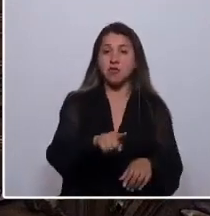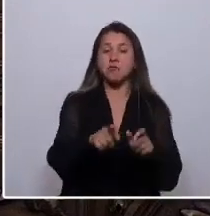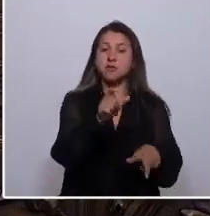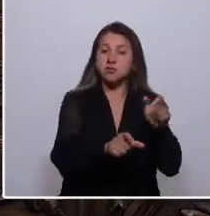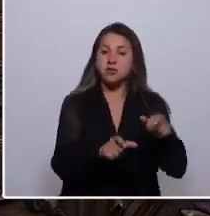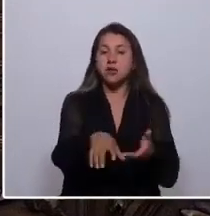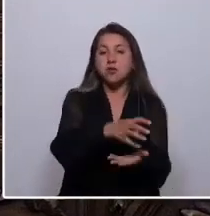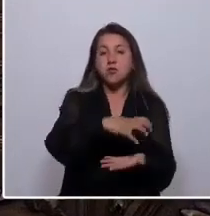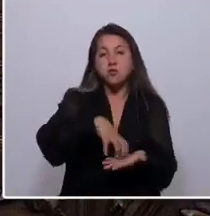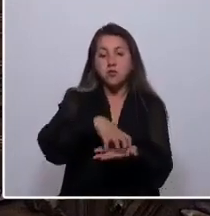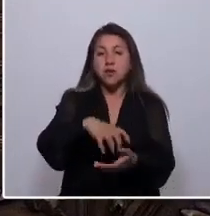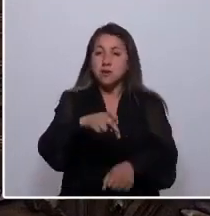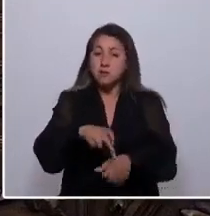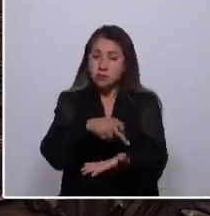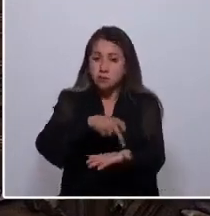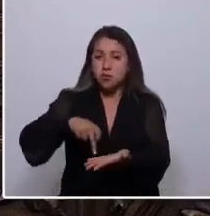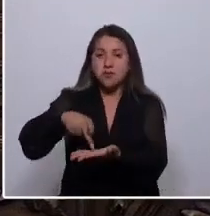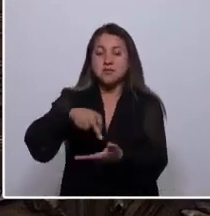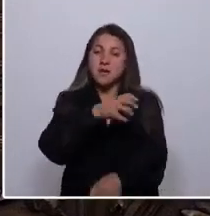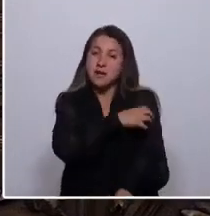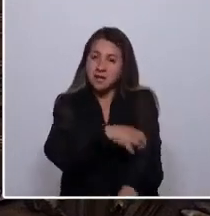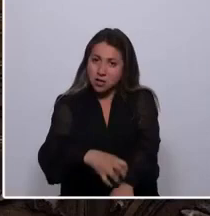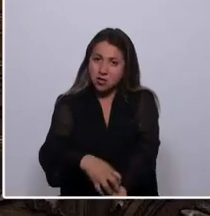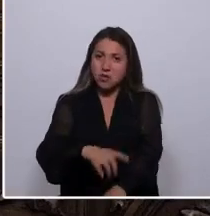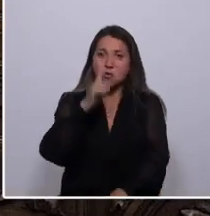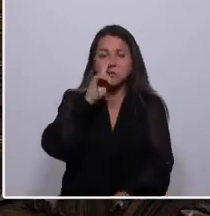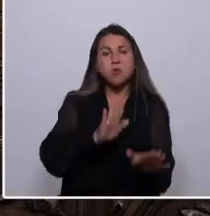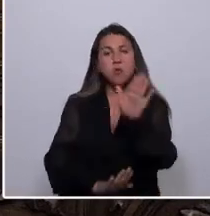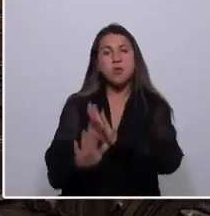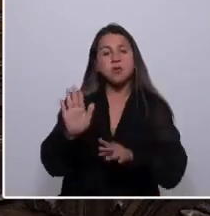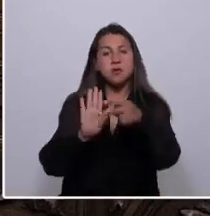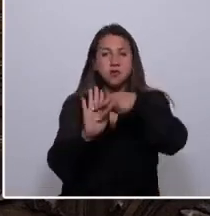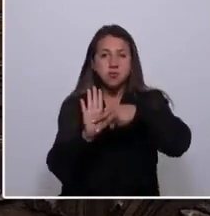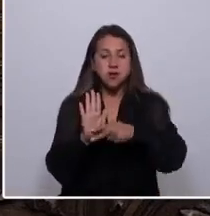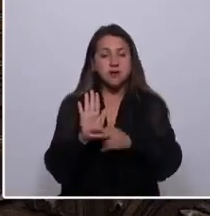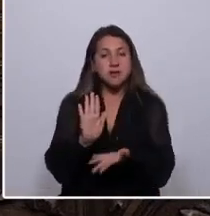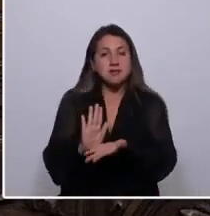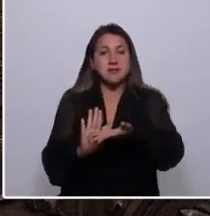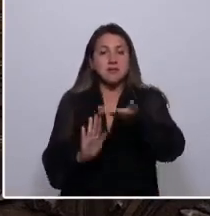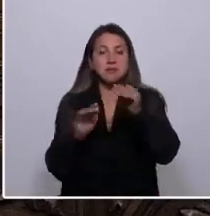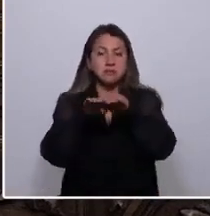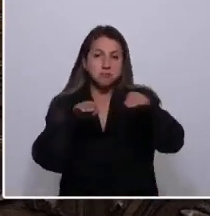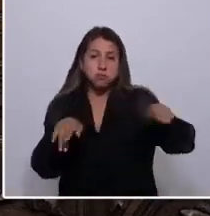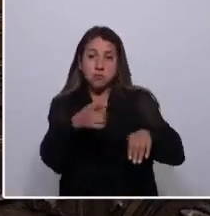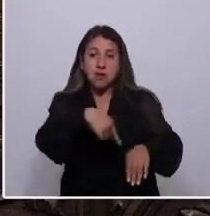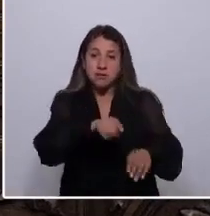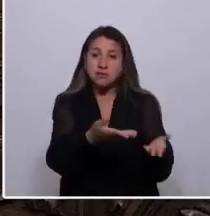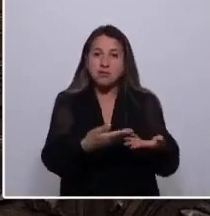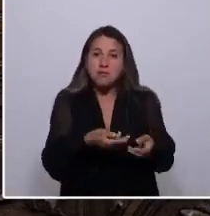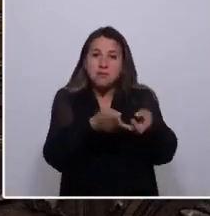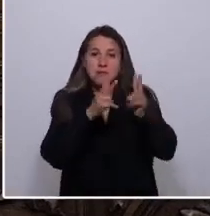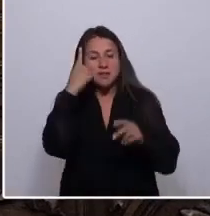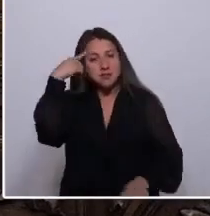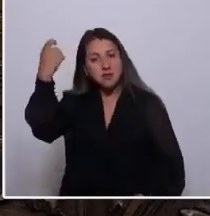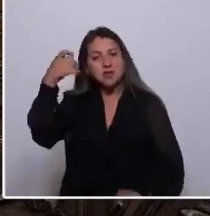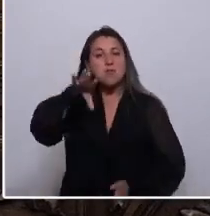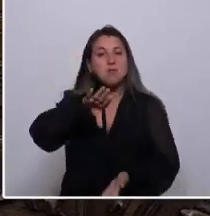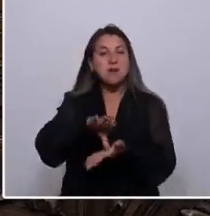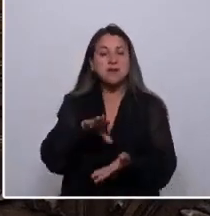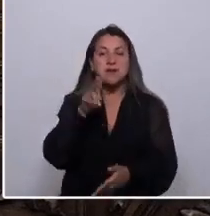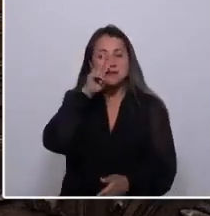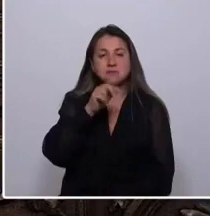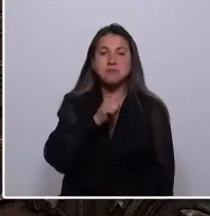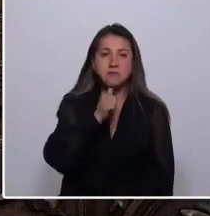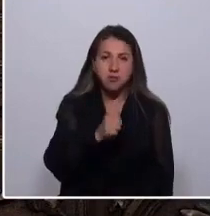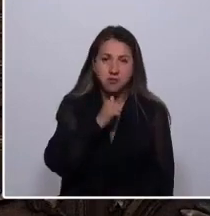provincias y regiones. Por último, cuidar las normas de crecimiento y estabilidad, que son las que nos permiten soñar un país sin pobreza